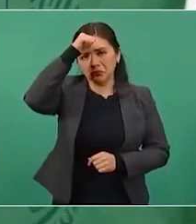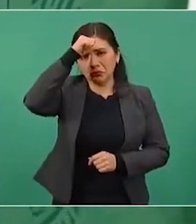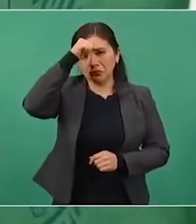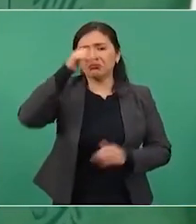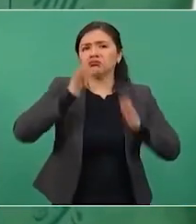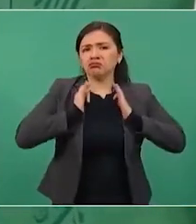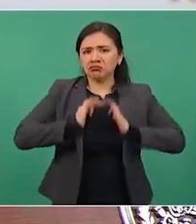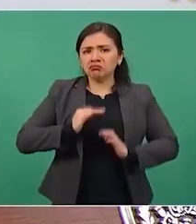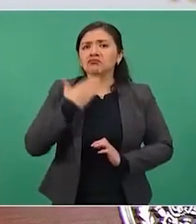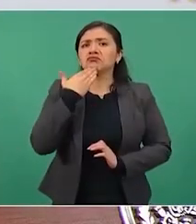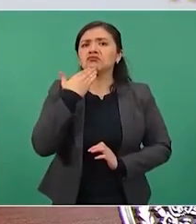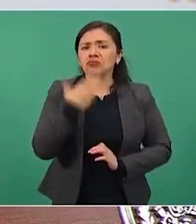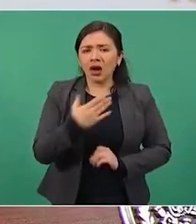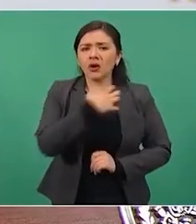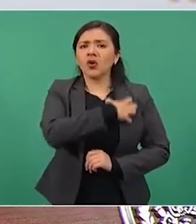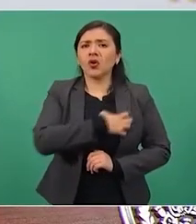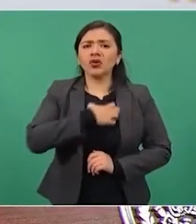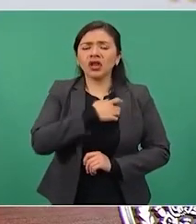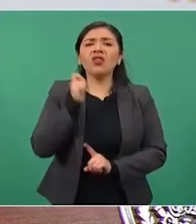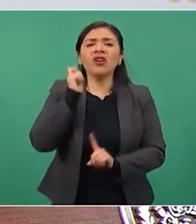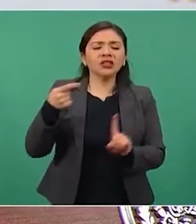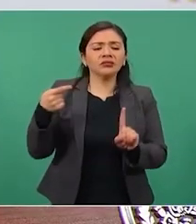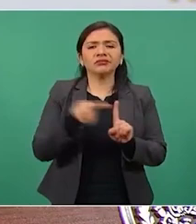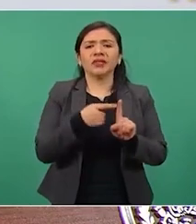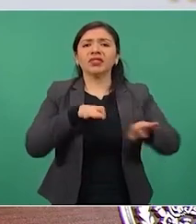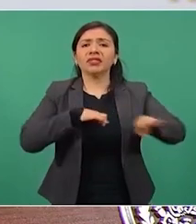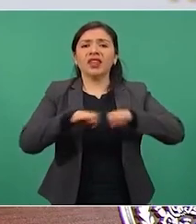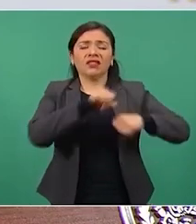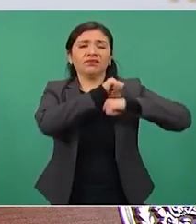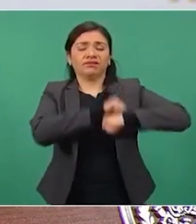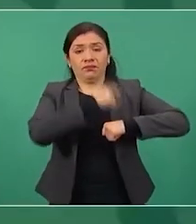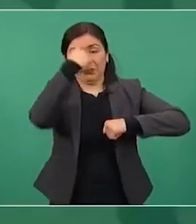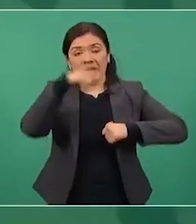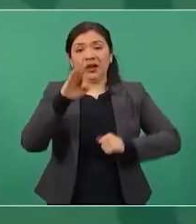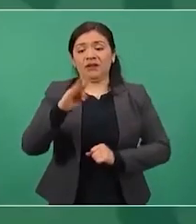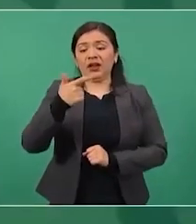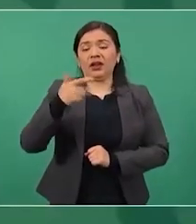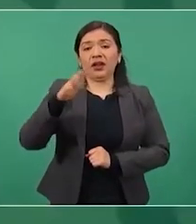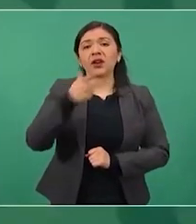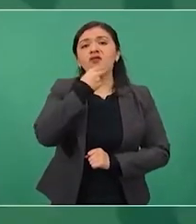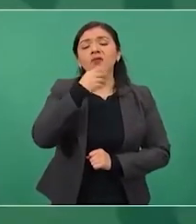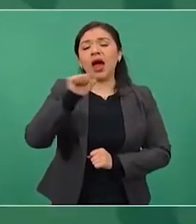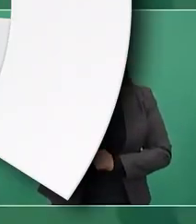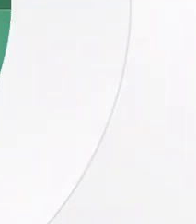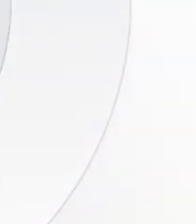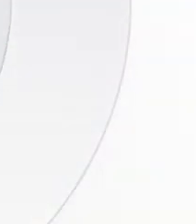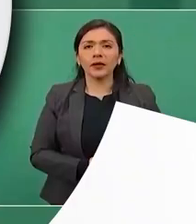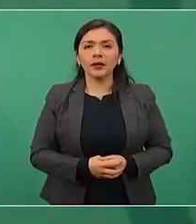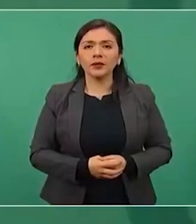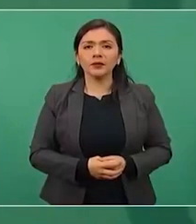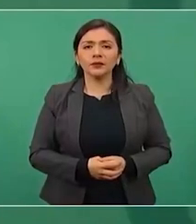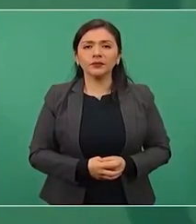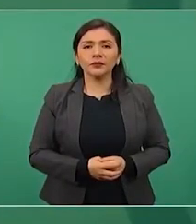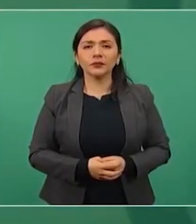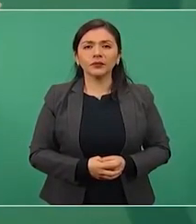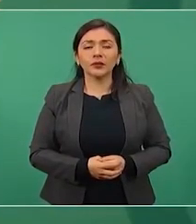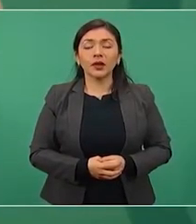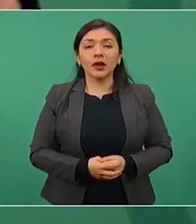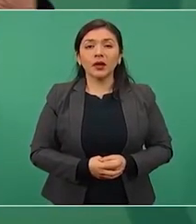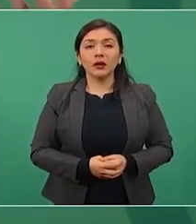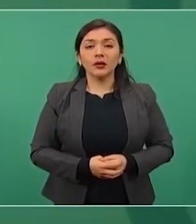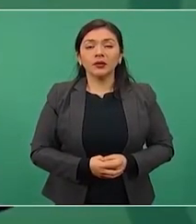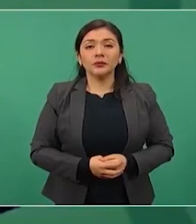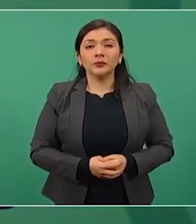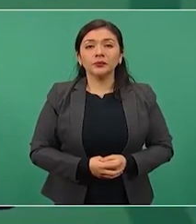satisfechos, con el desempeño del Fiscal General Alejandro Gertz Manero. Si no se